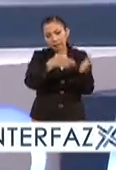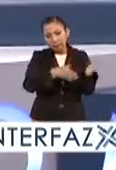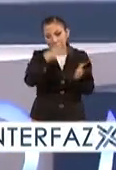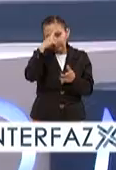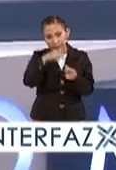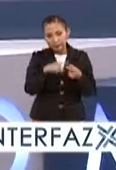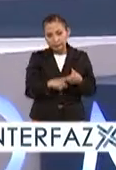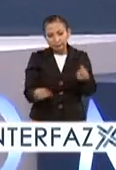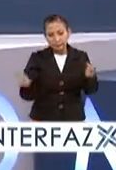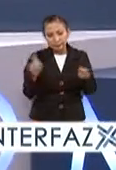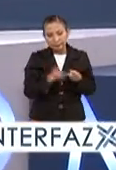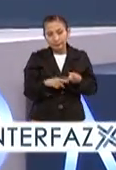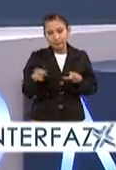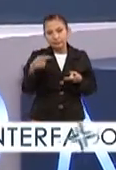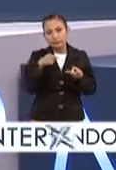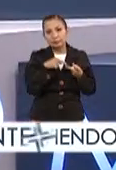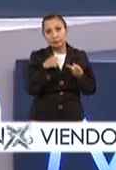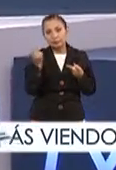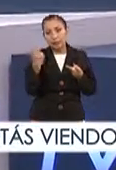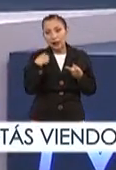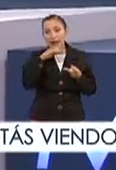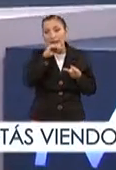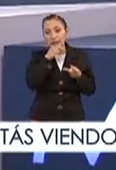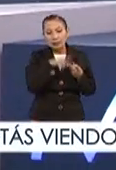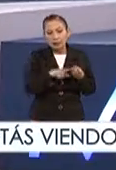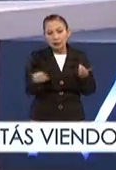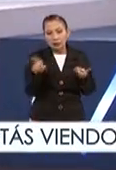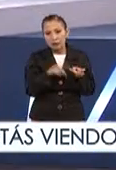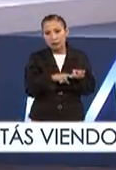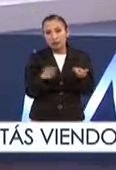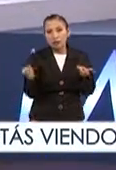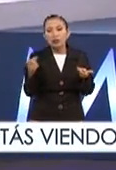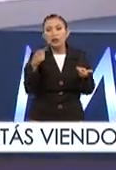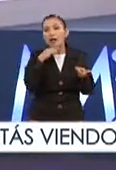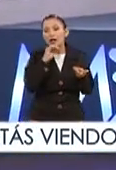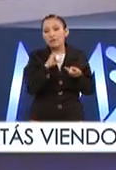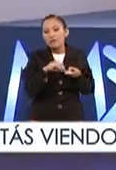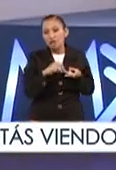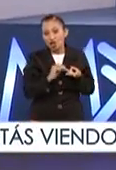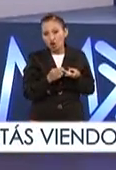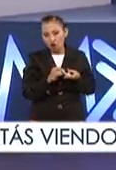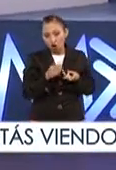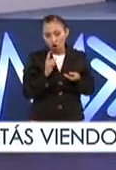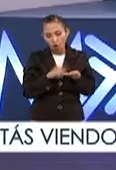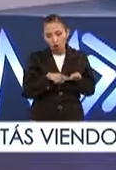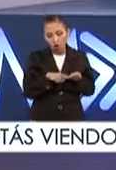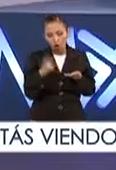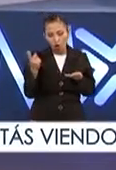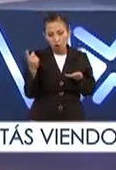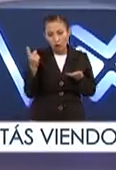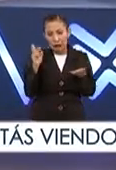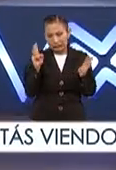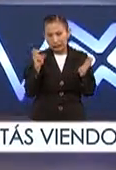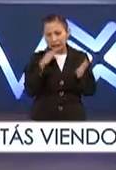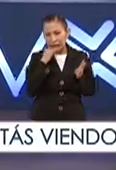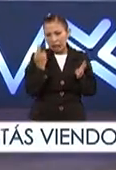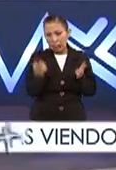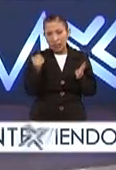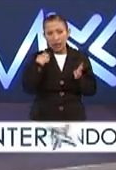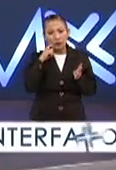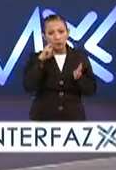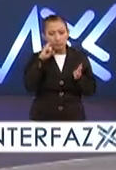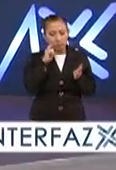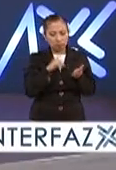cocina mexicana, el segundo módulo es el maíz, el tercer módulo es el frijol, el cuarto módulo es el chile y el